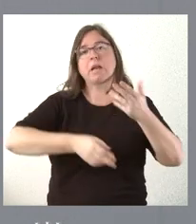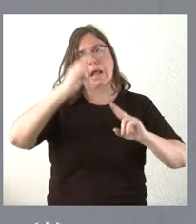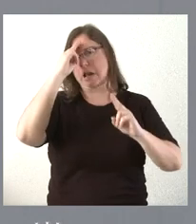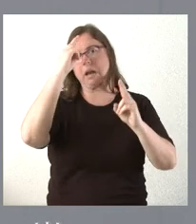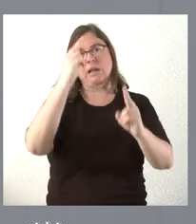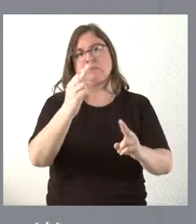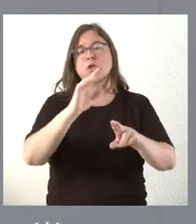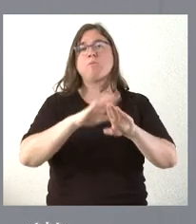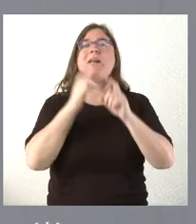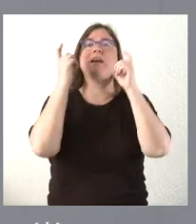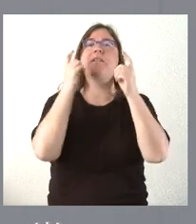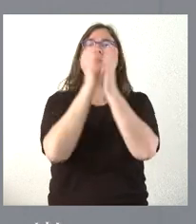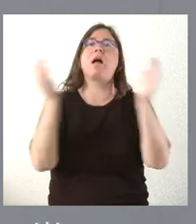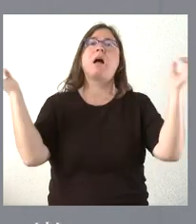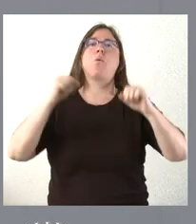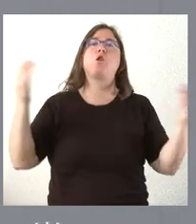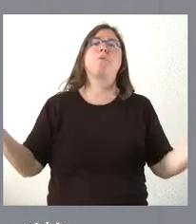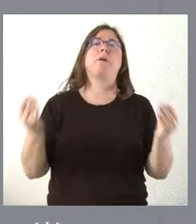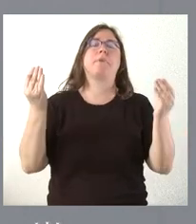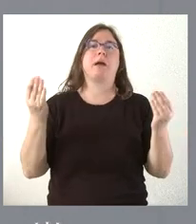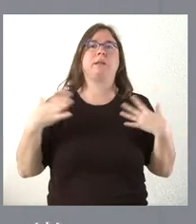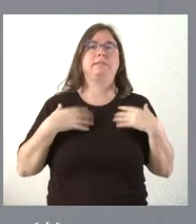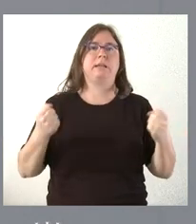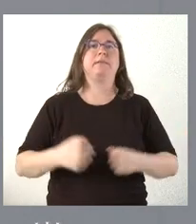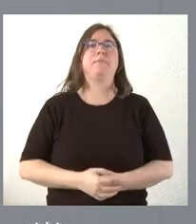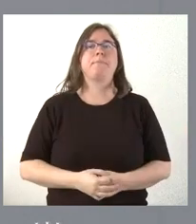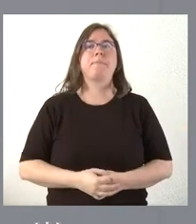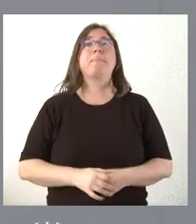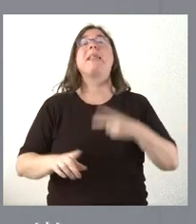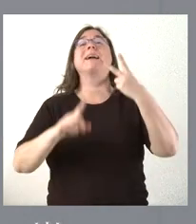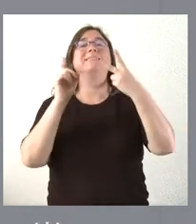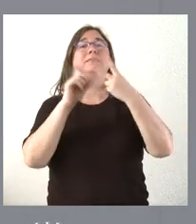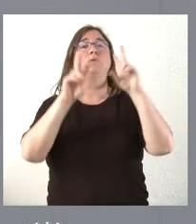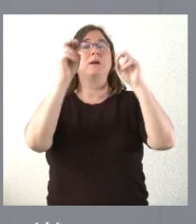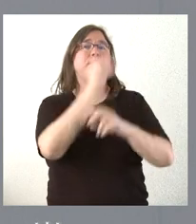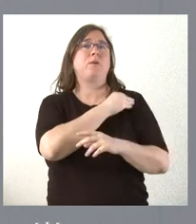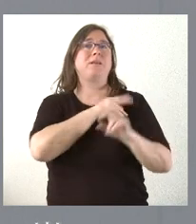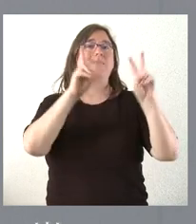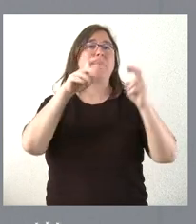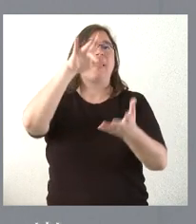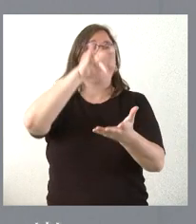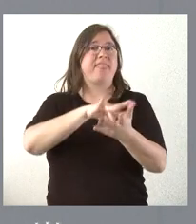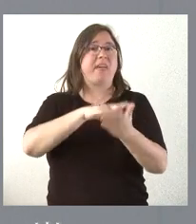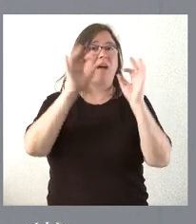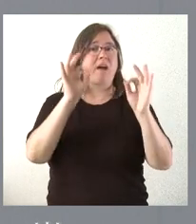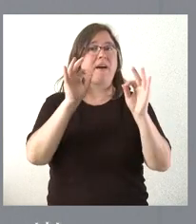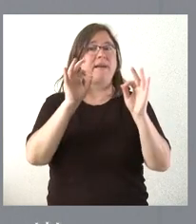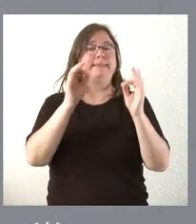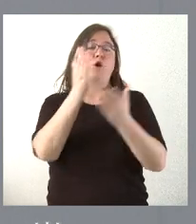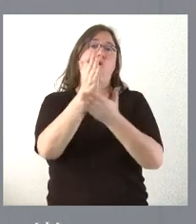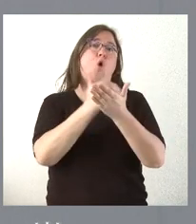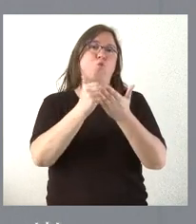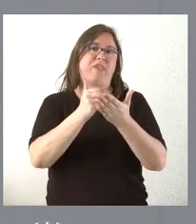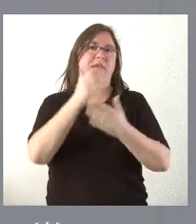para intentar llegar a acuerdos que mejoren la sanidad de todos. El segundo aspecto que usted me planteaba es el tiene que ver con el día de la comunidad.